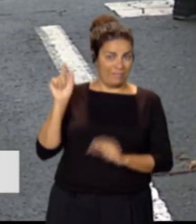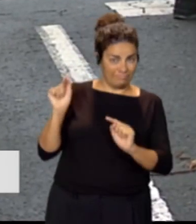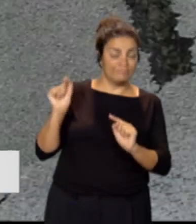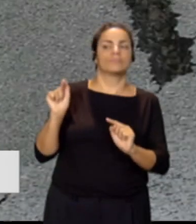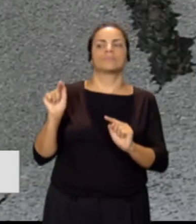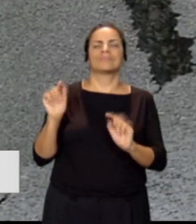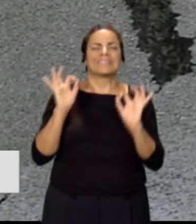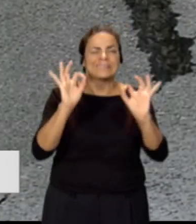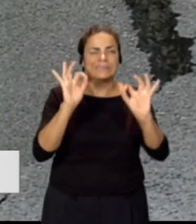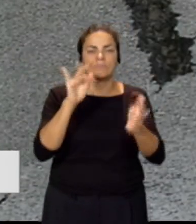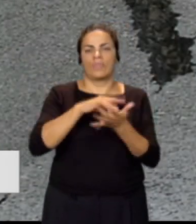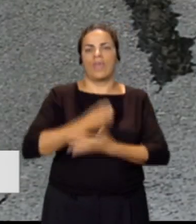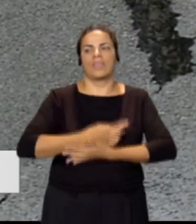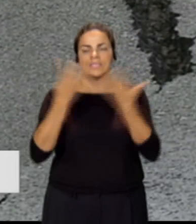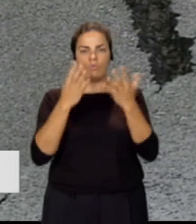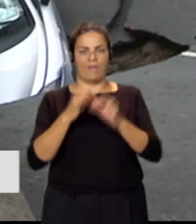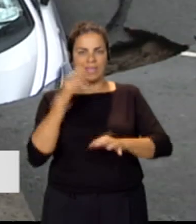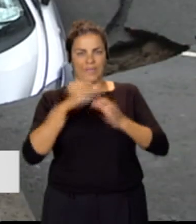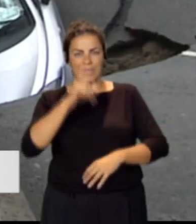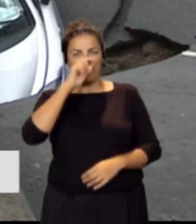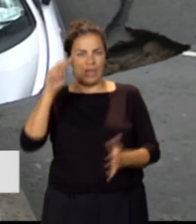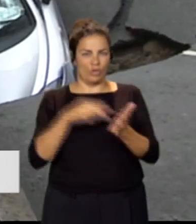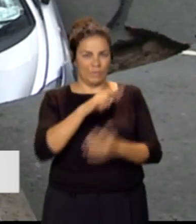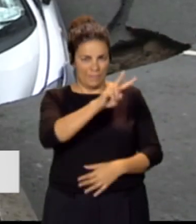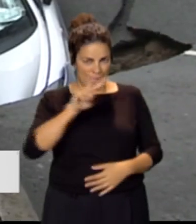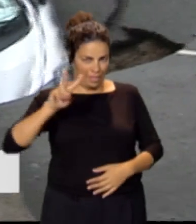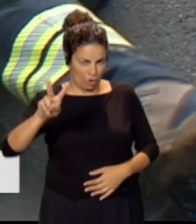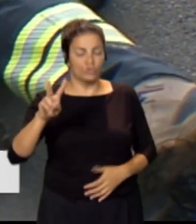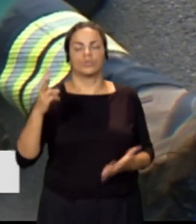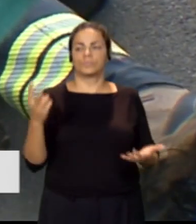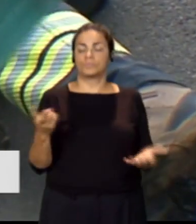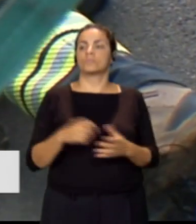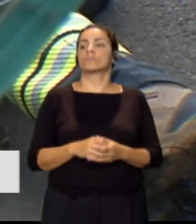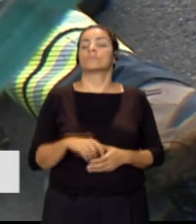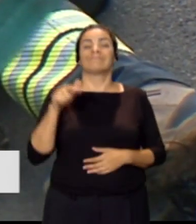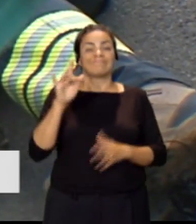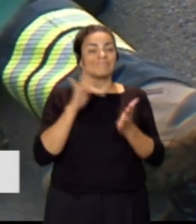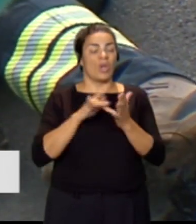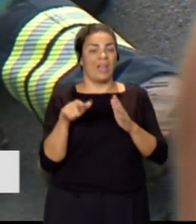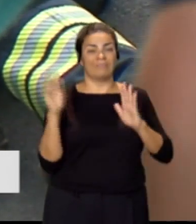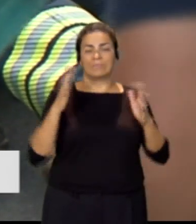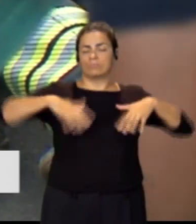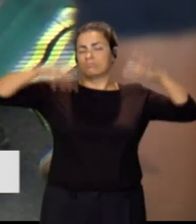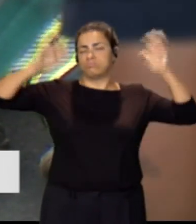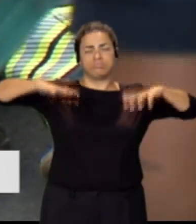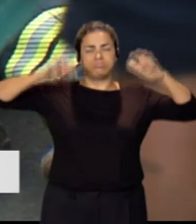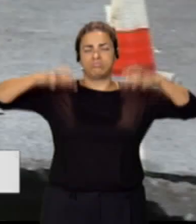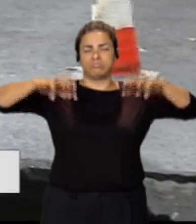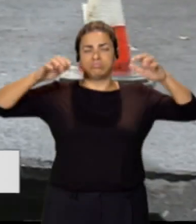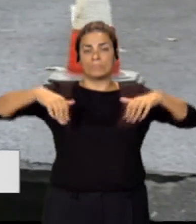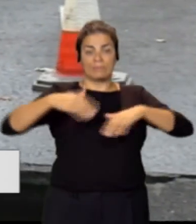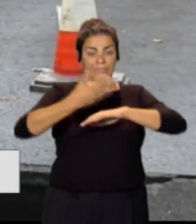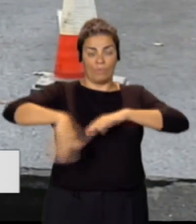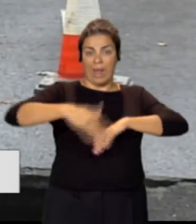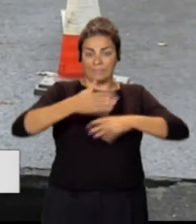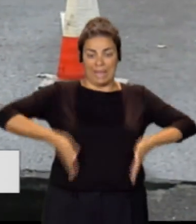en concreto es del día 19 de septiembre de 2022. Debido a las fuertes lluvias, la carretera se vio y el coche